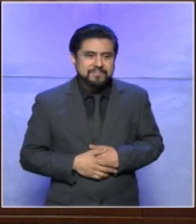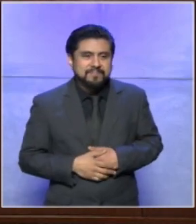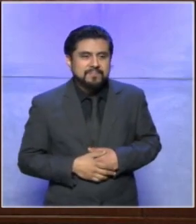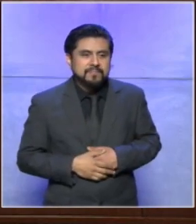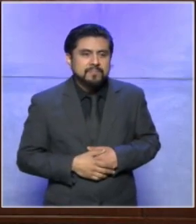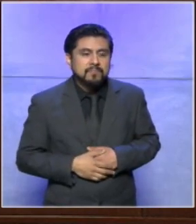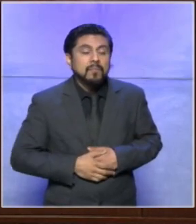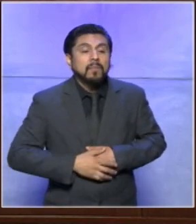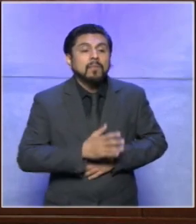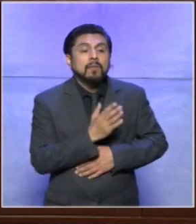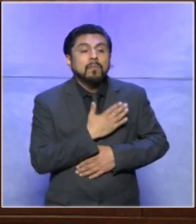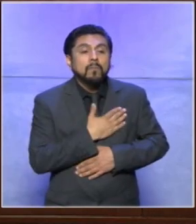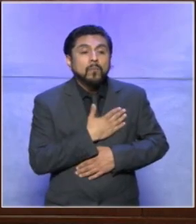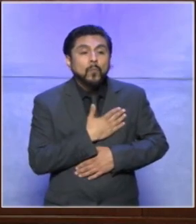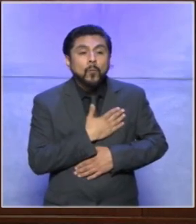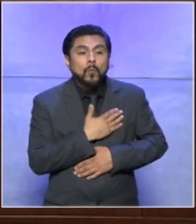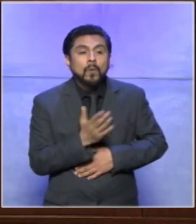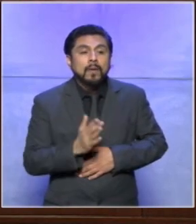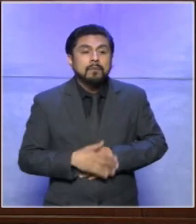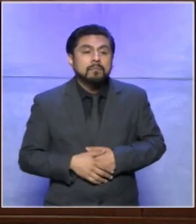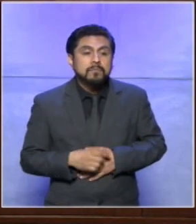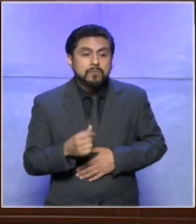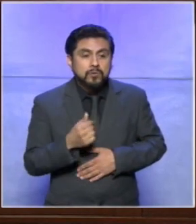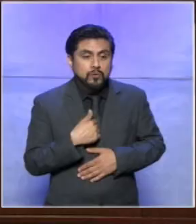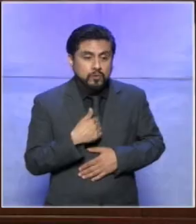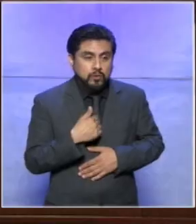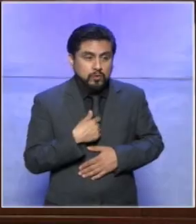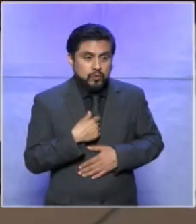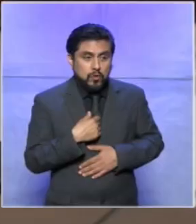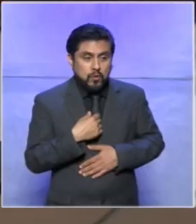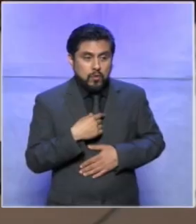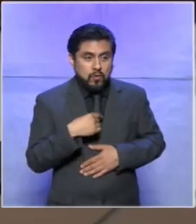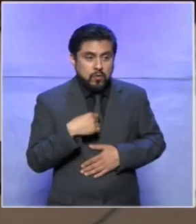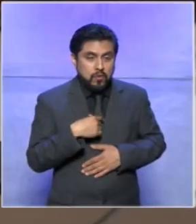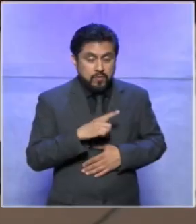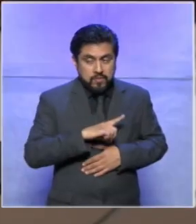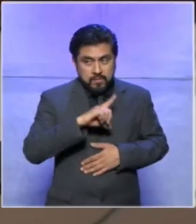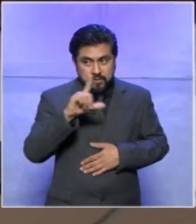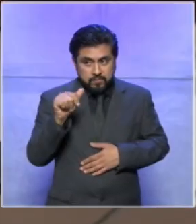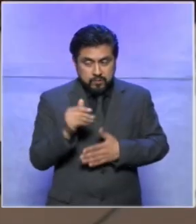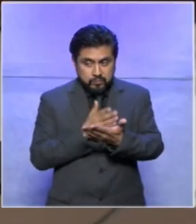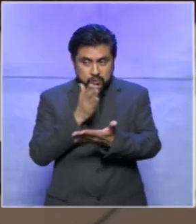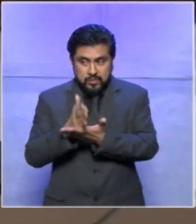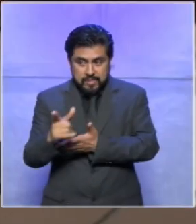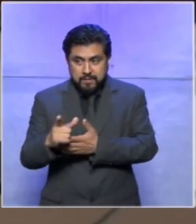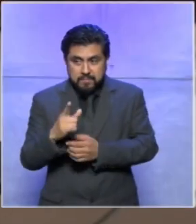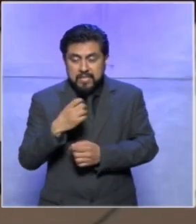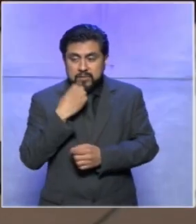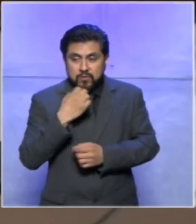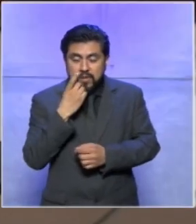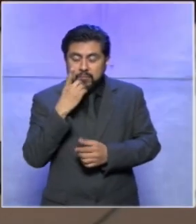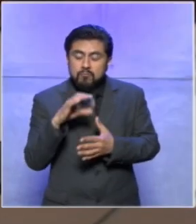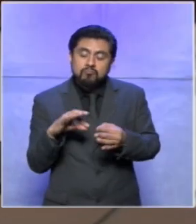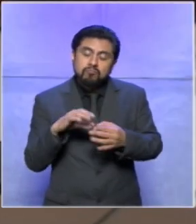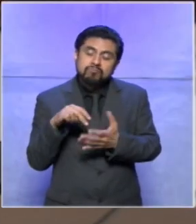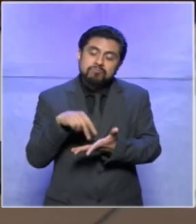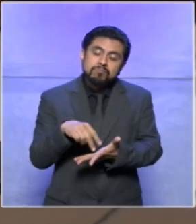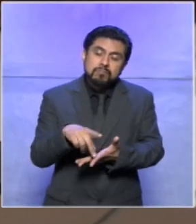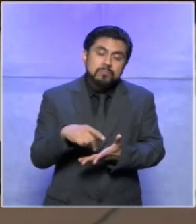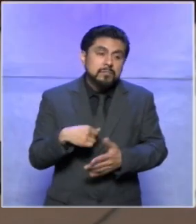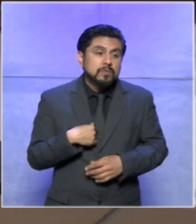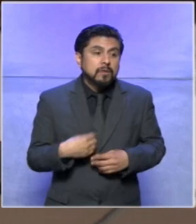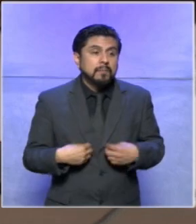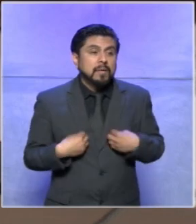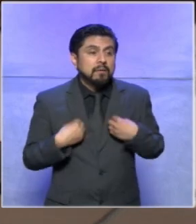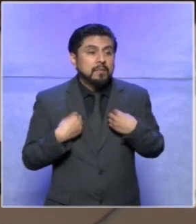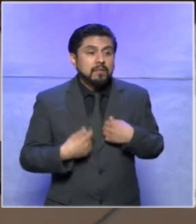bueno pues lo que yo voy a poder contar de esto mi escuela pues es que he